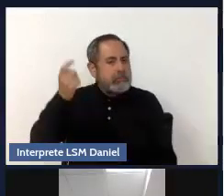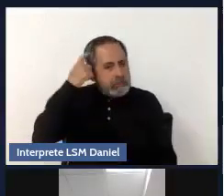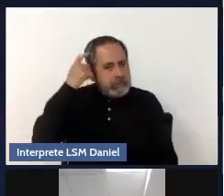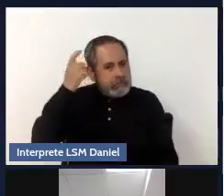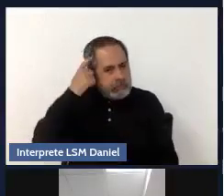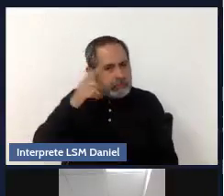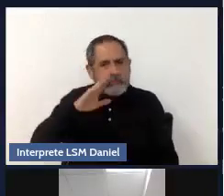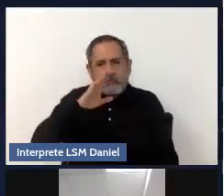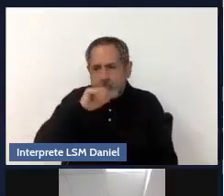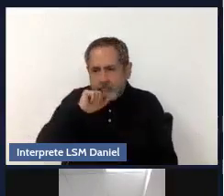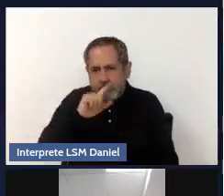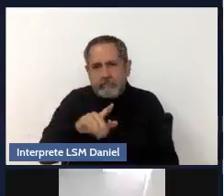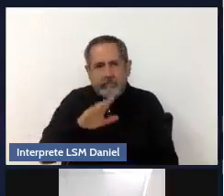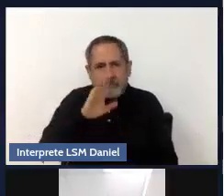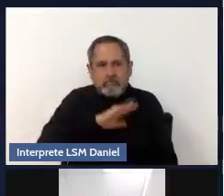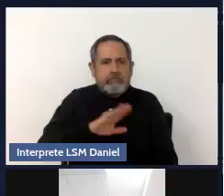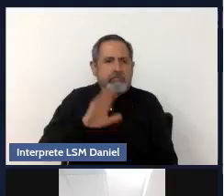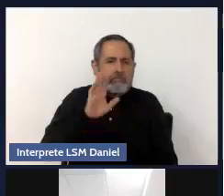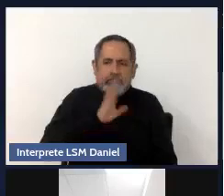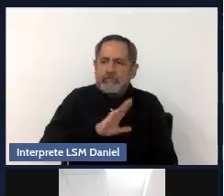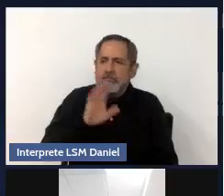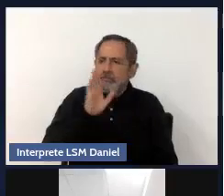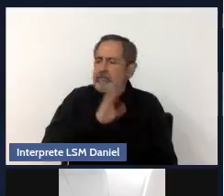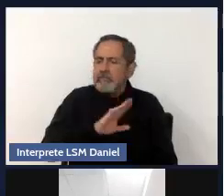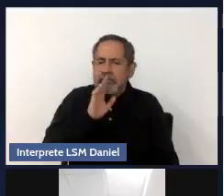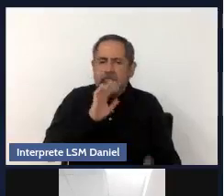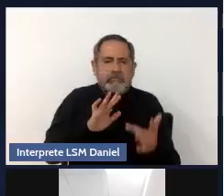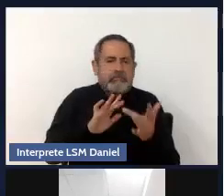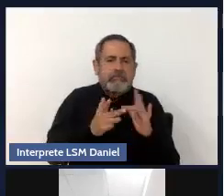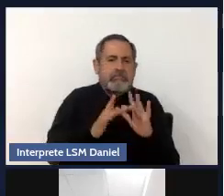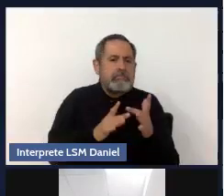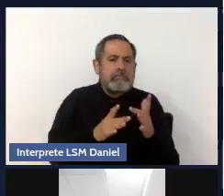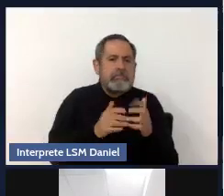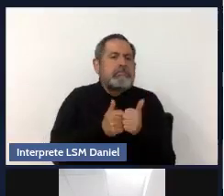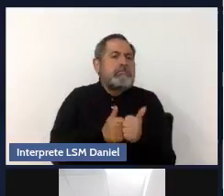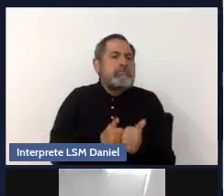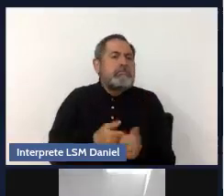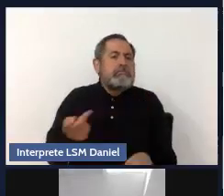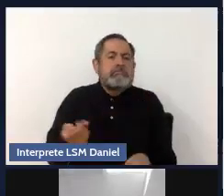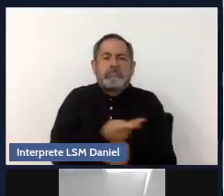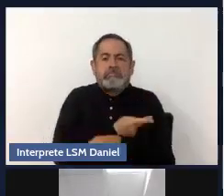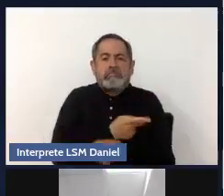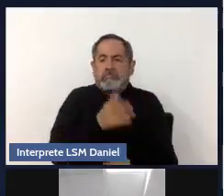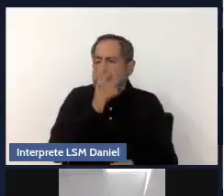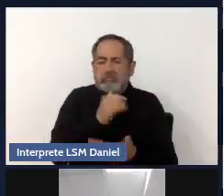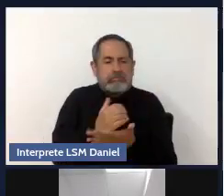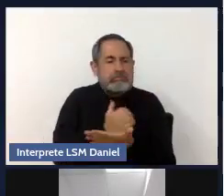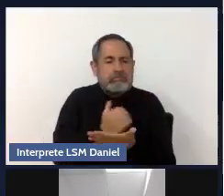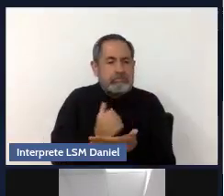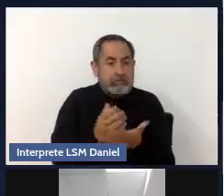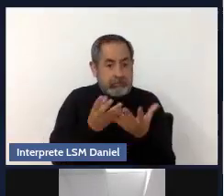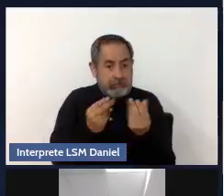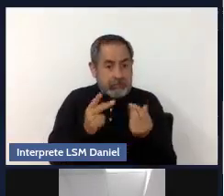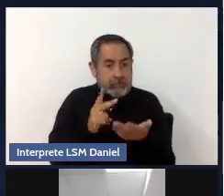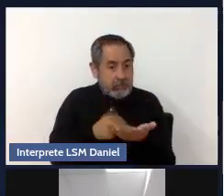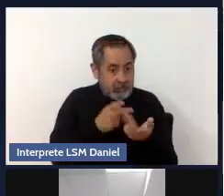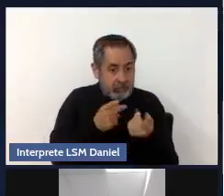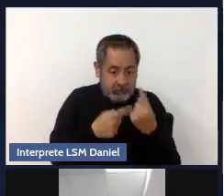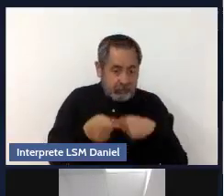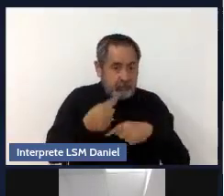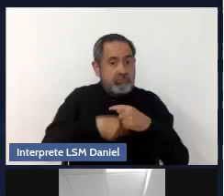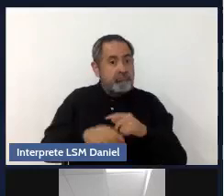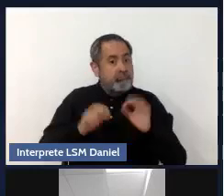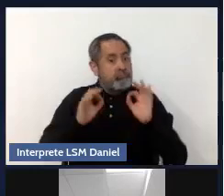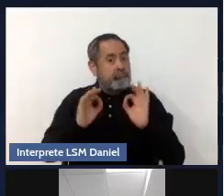cada vez más algo permanente, ¿no? Ese deterioro o esa afectación en